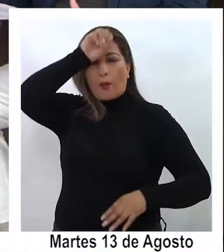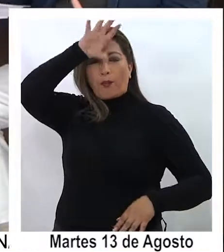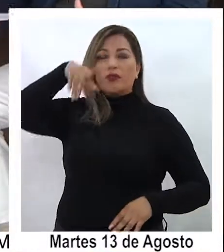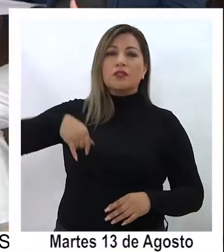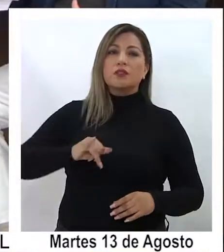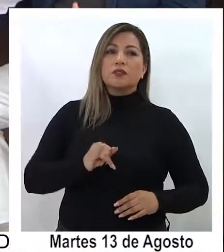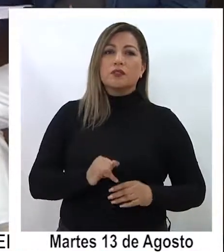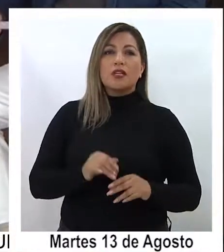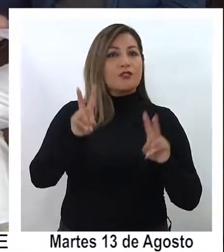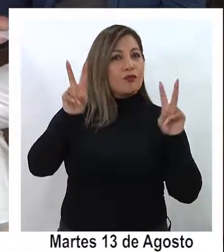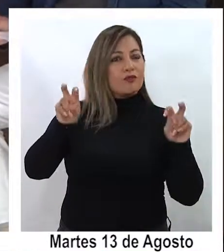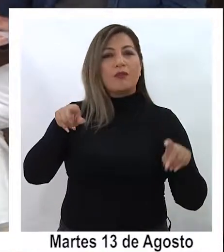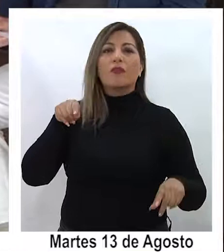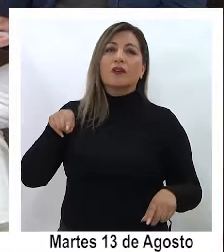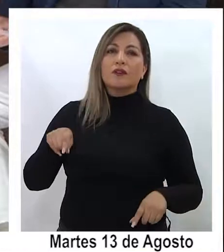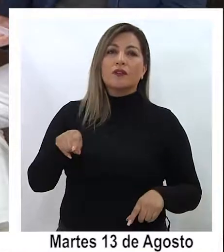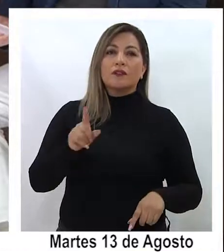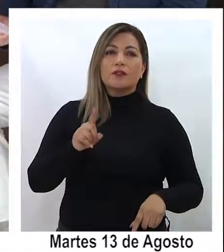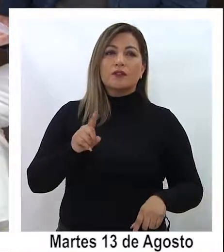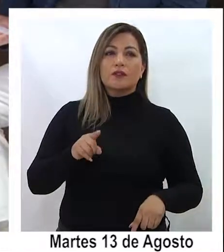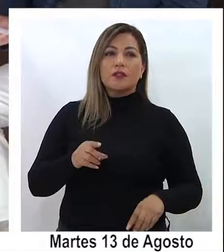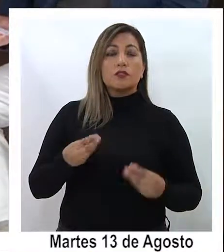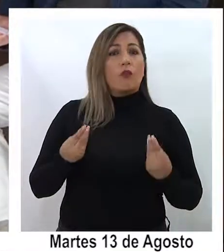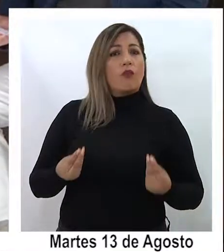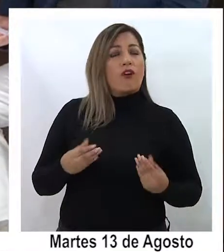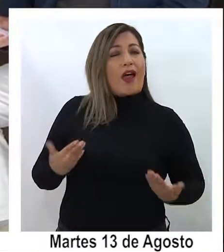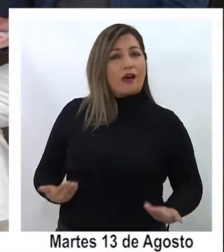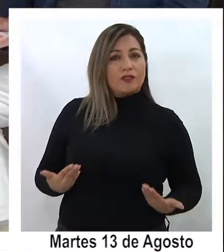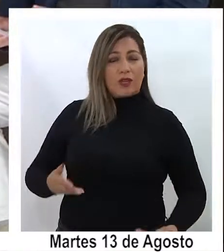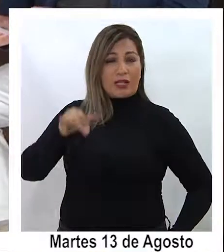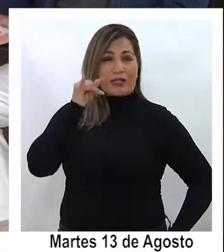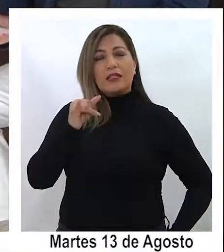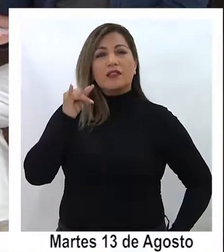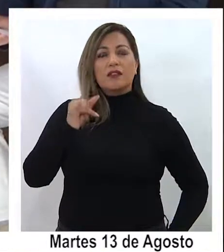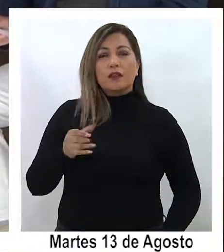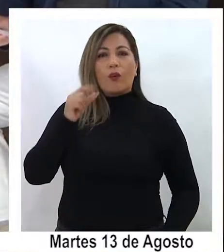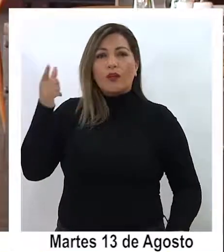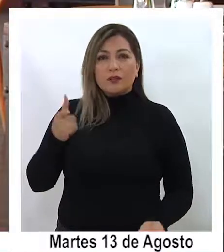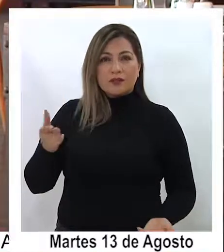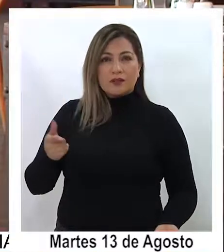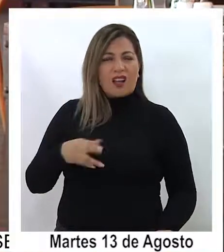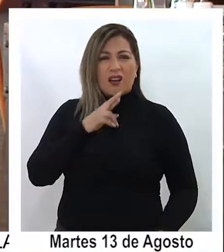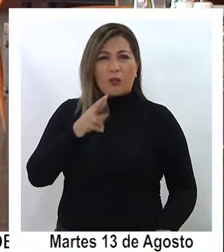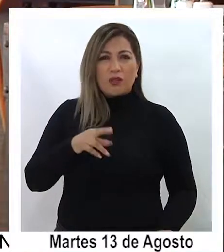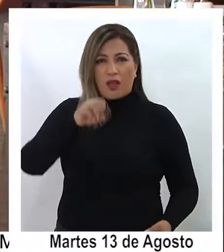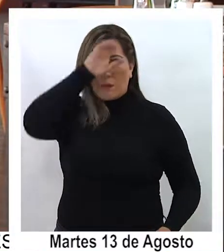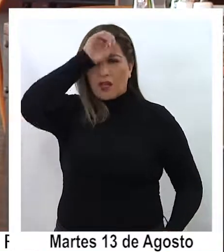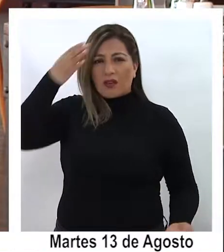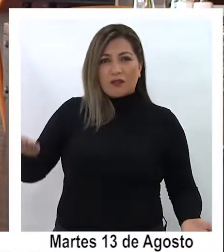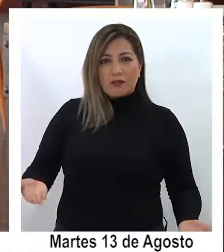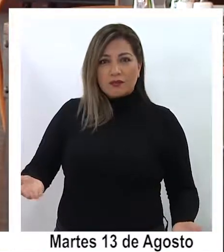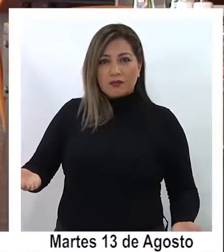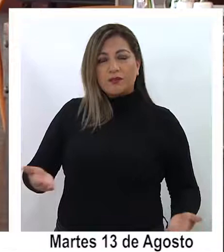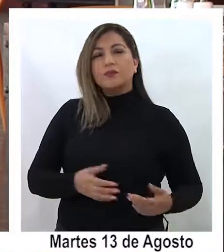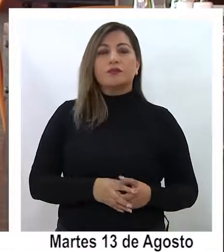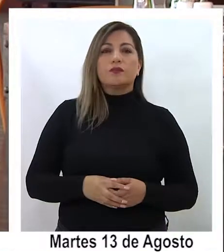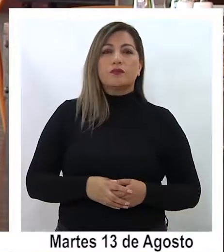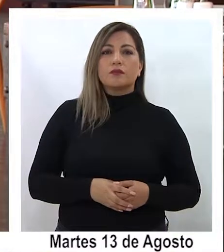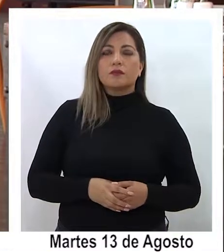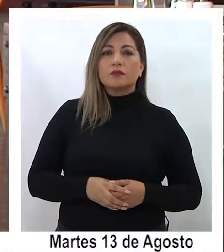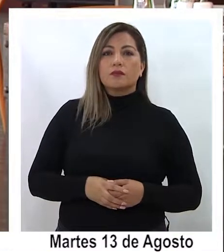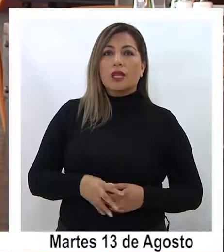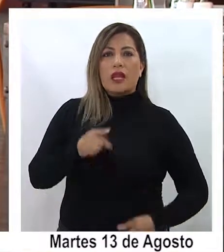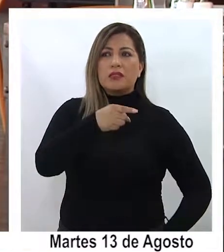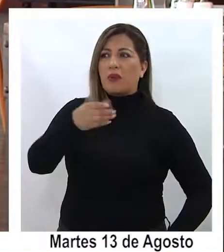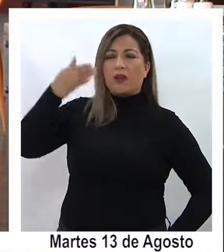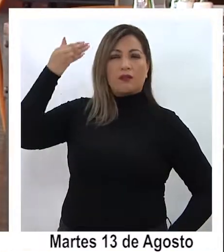mineras que es un tema que digamos que es bastante tingente acá en la región ¿cuál fue la respuesta de ellos? bueno esa misma